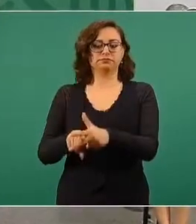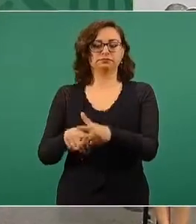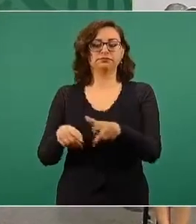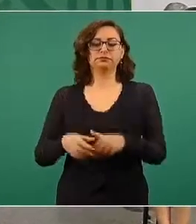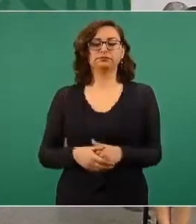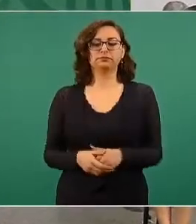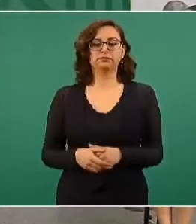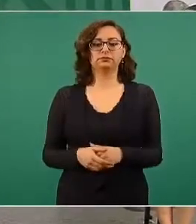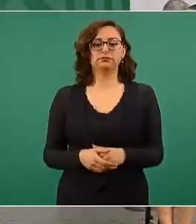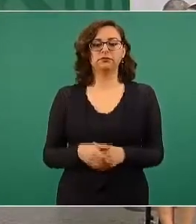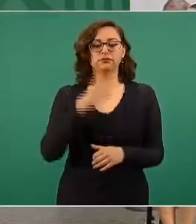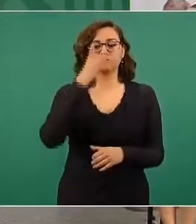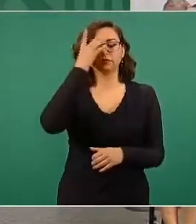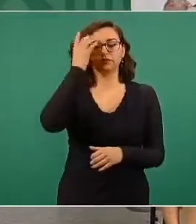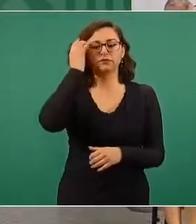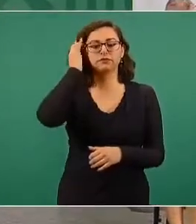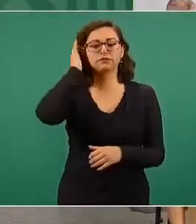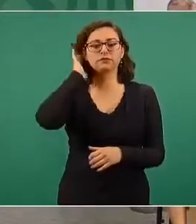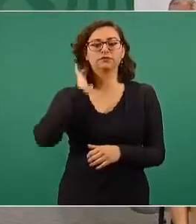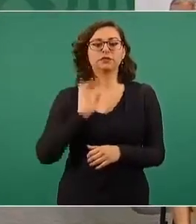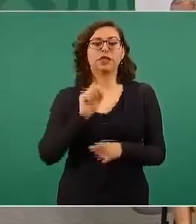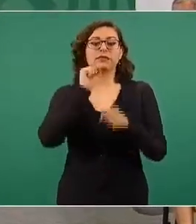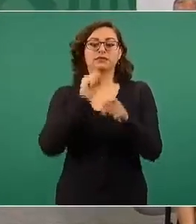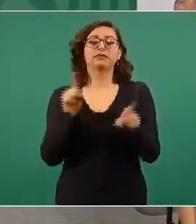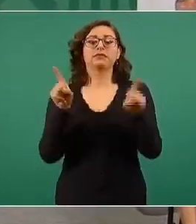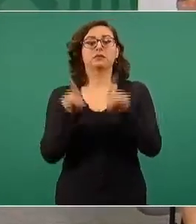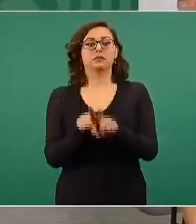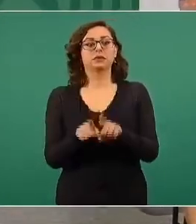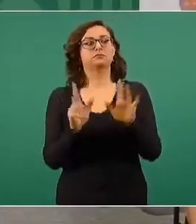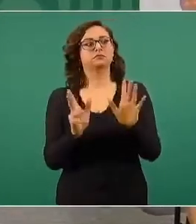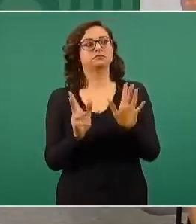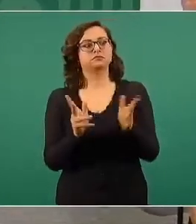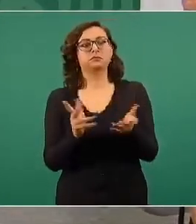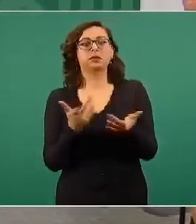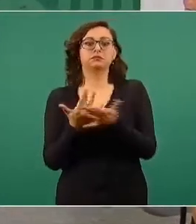desde luego pensando en la disponibilidad de las vacunas,